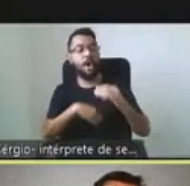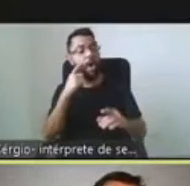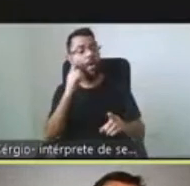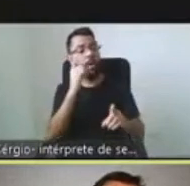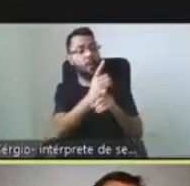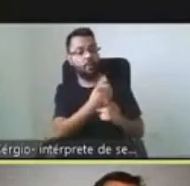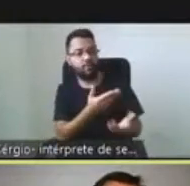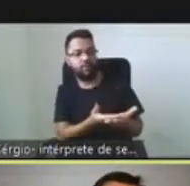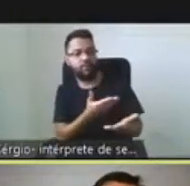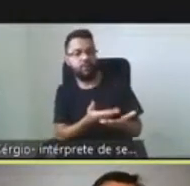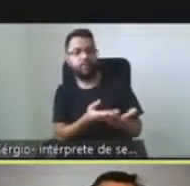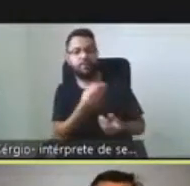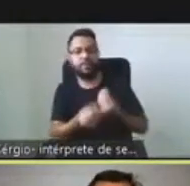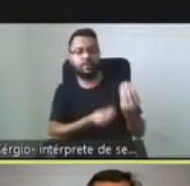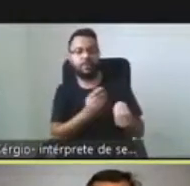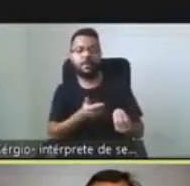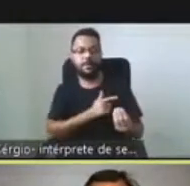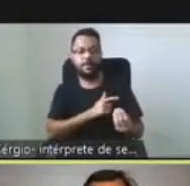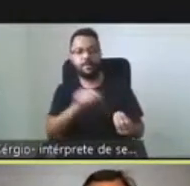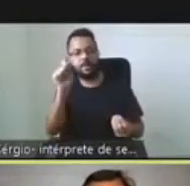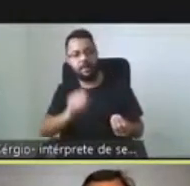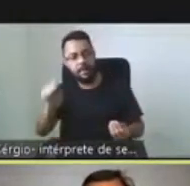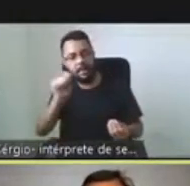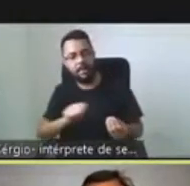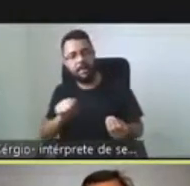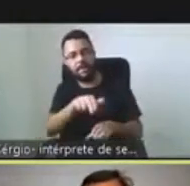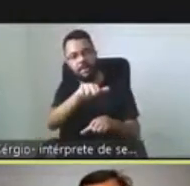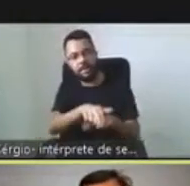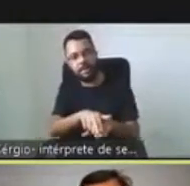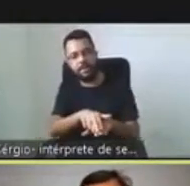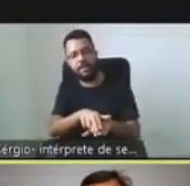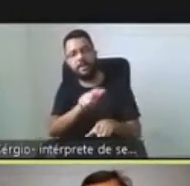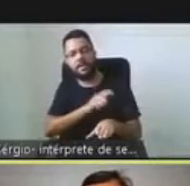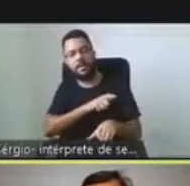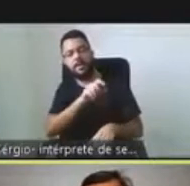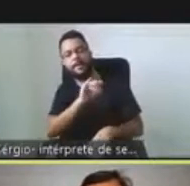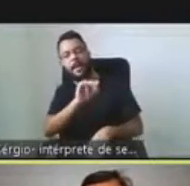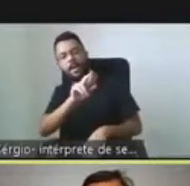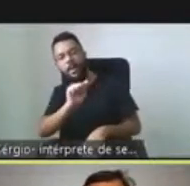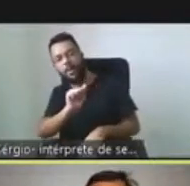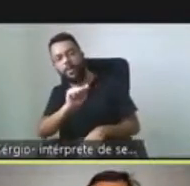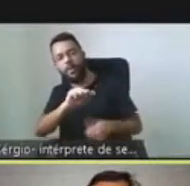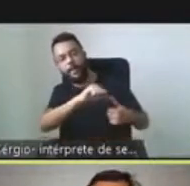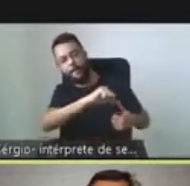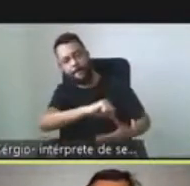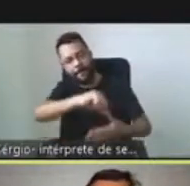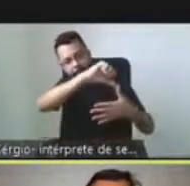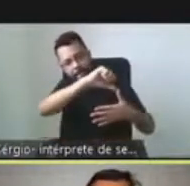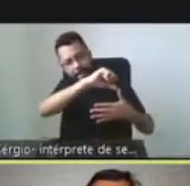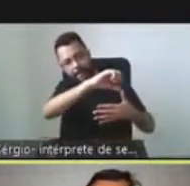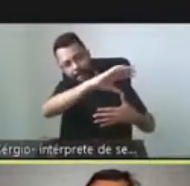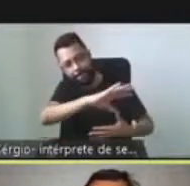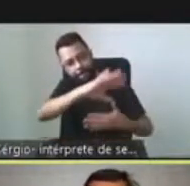de las asociaciones de pacientes de Iberoamérica, encontramos, por ejemplo, en el caso de los